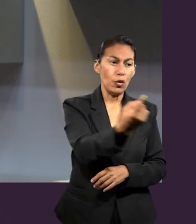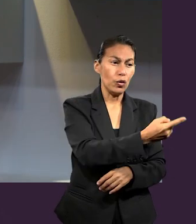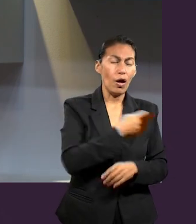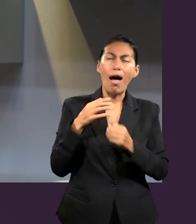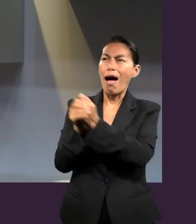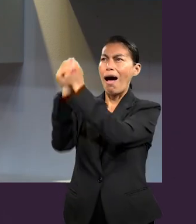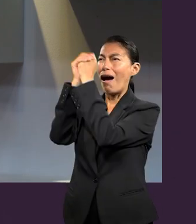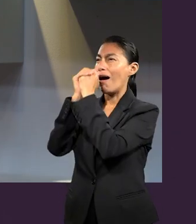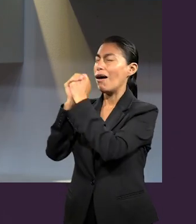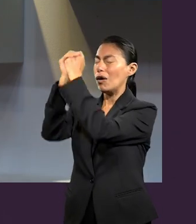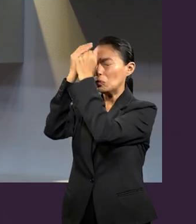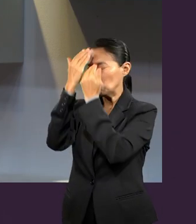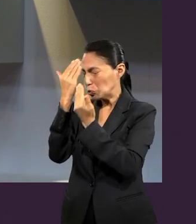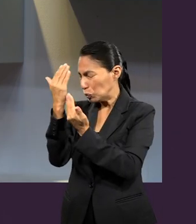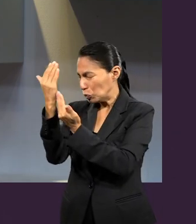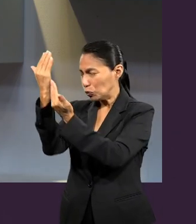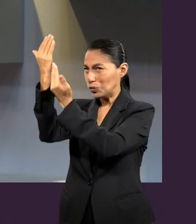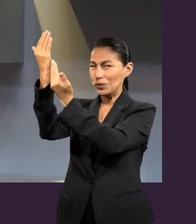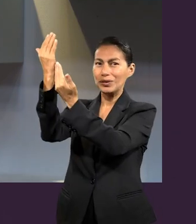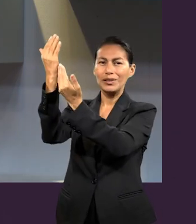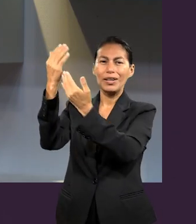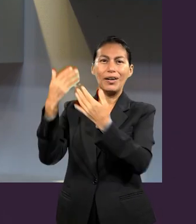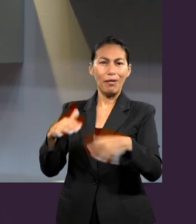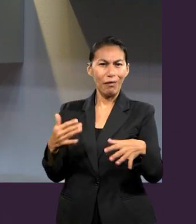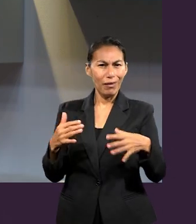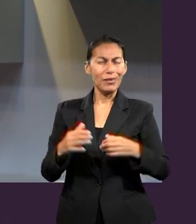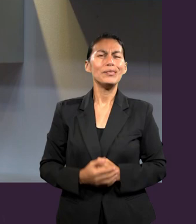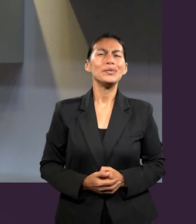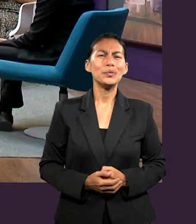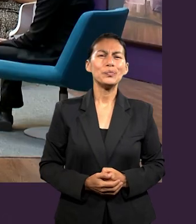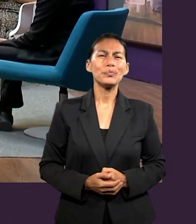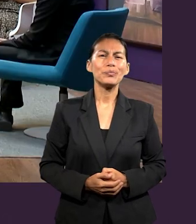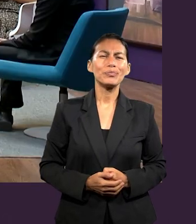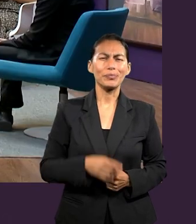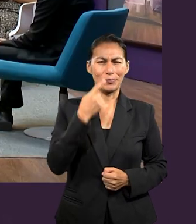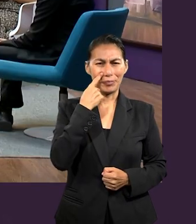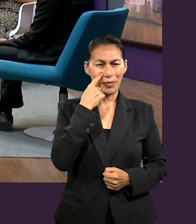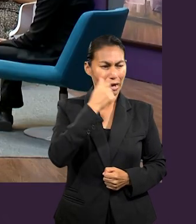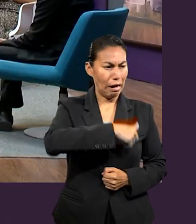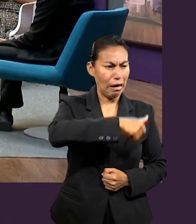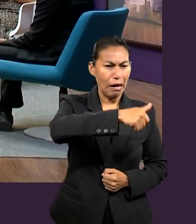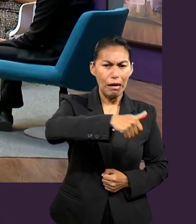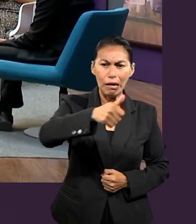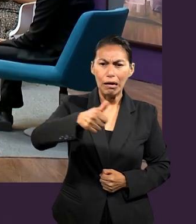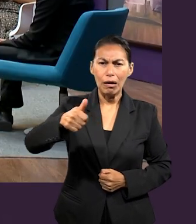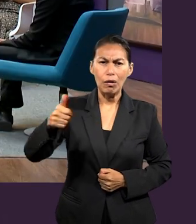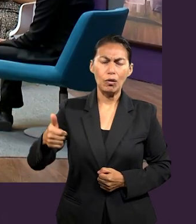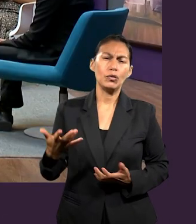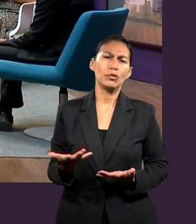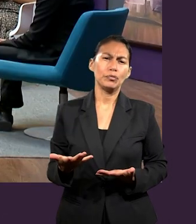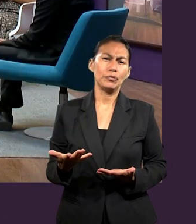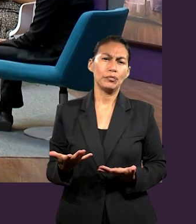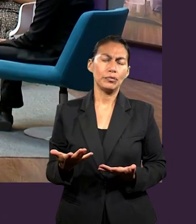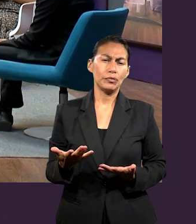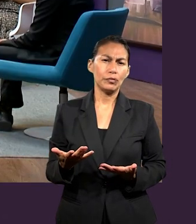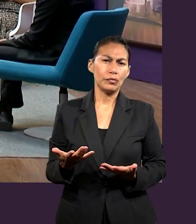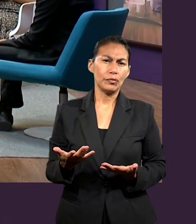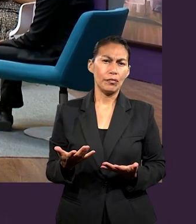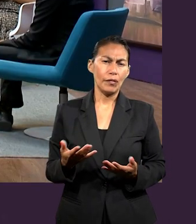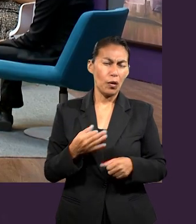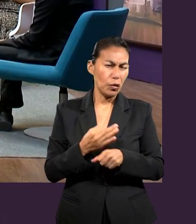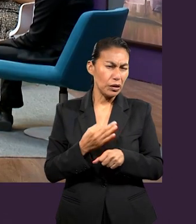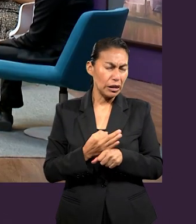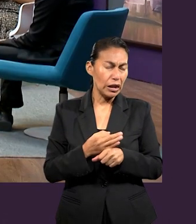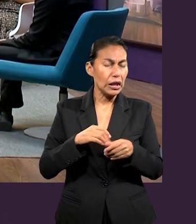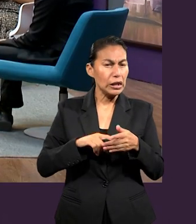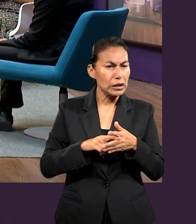en los cielos. ¿Qué les parece si cada uno de nosotros comenzamos